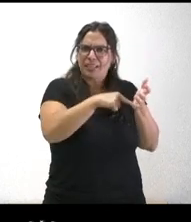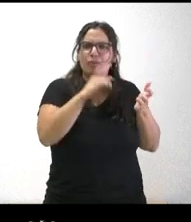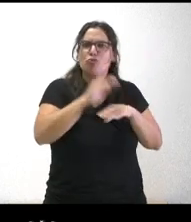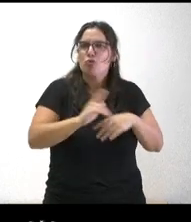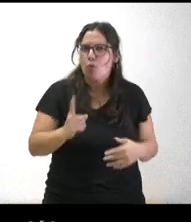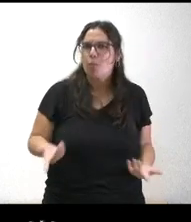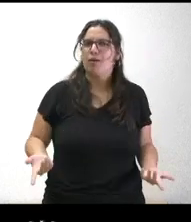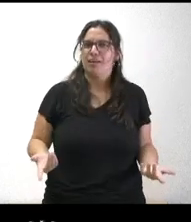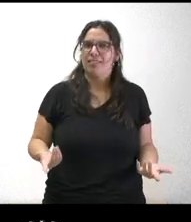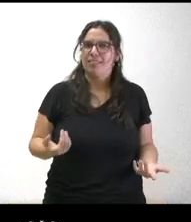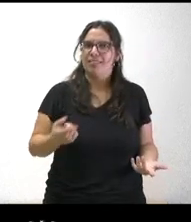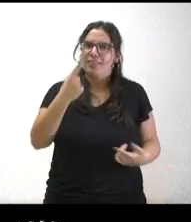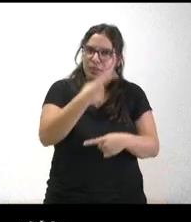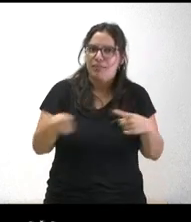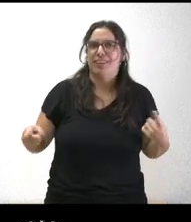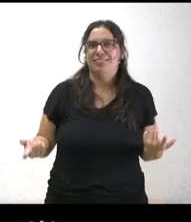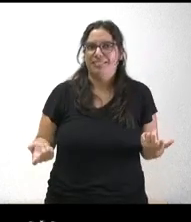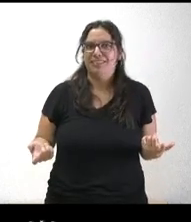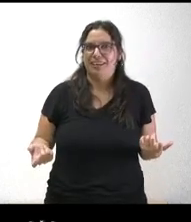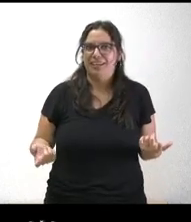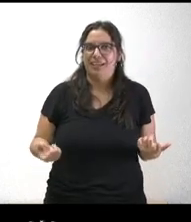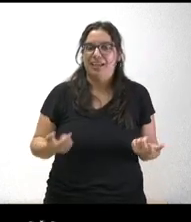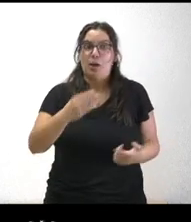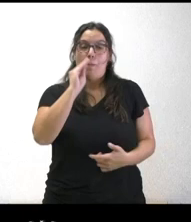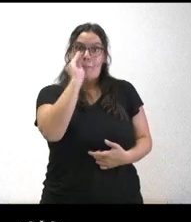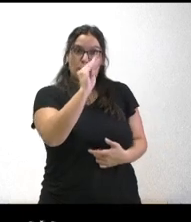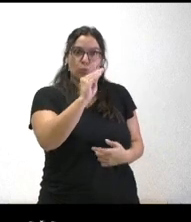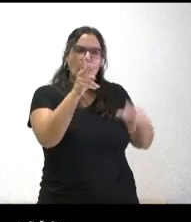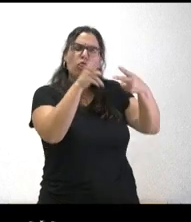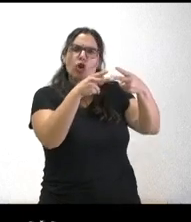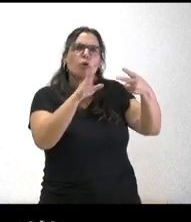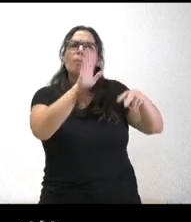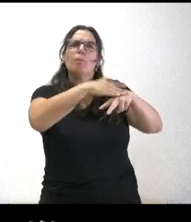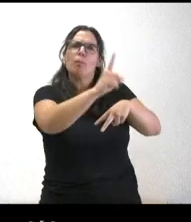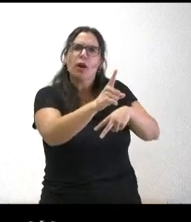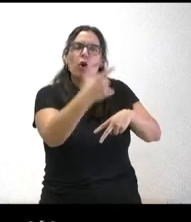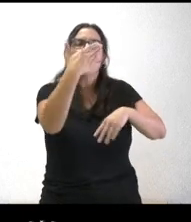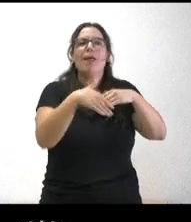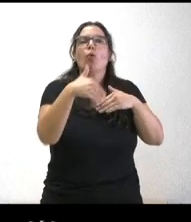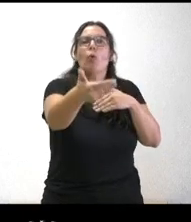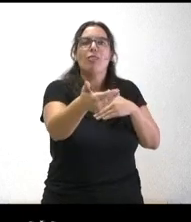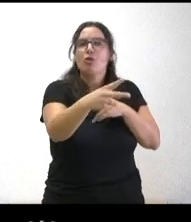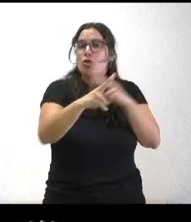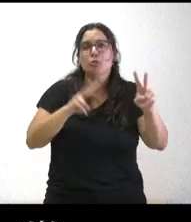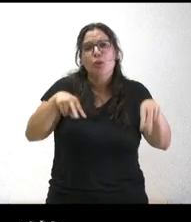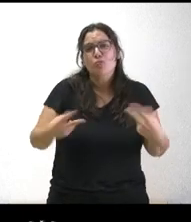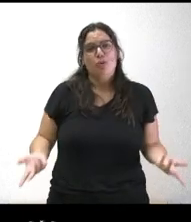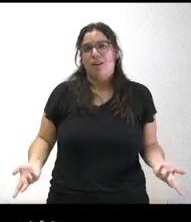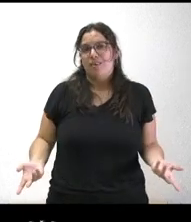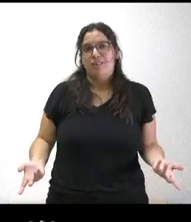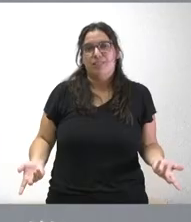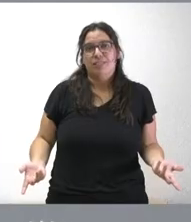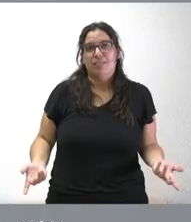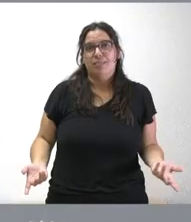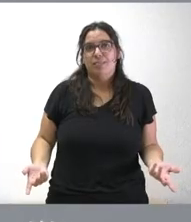cumplido eso es lo que y cuando se les pregunta a ustedes por qué no o qué plazos manejan no lo responden Yo más